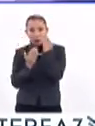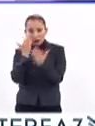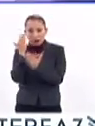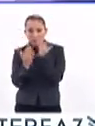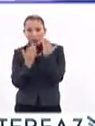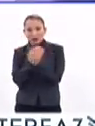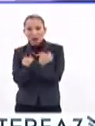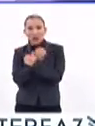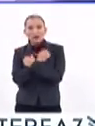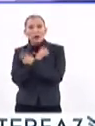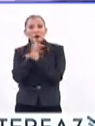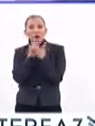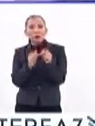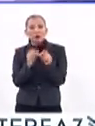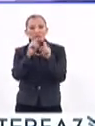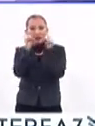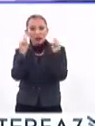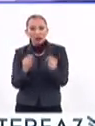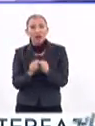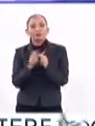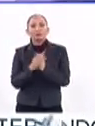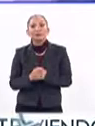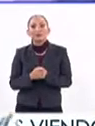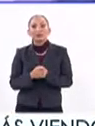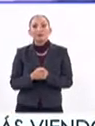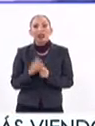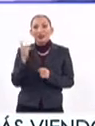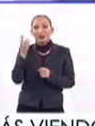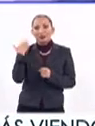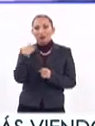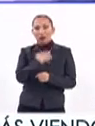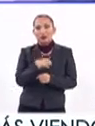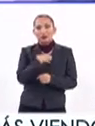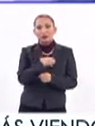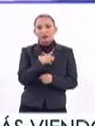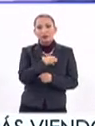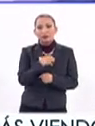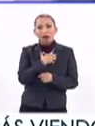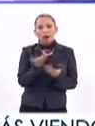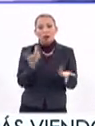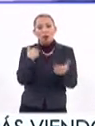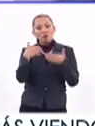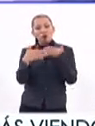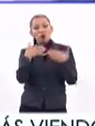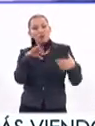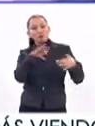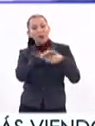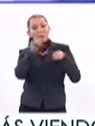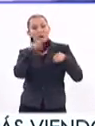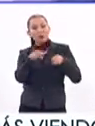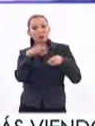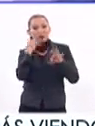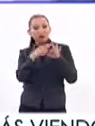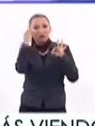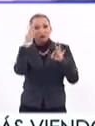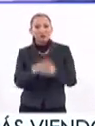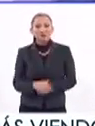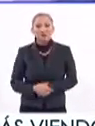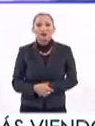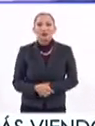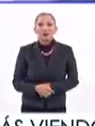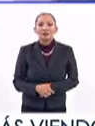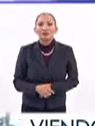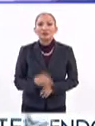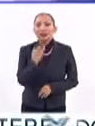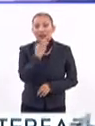ocasión para la paz en diciembre, me titulé. Entonces, también estoy súper contenta. que estoy en la moda, pues. Al momento. Estás en la una. Y